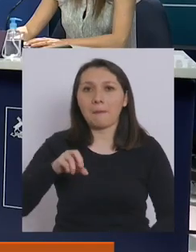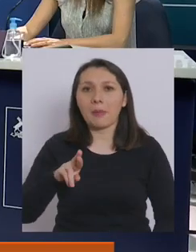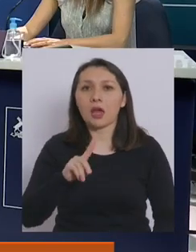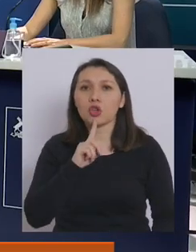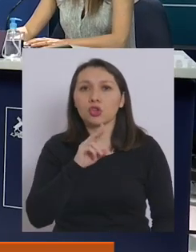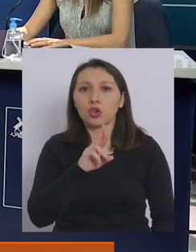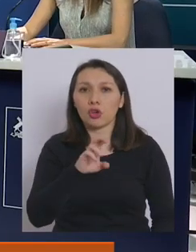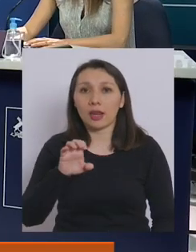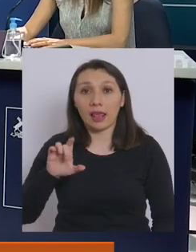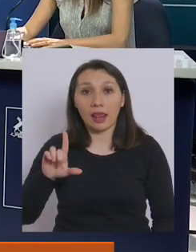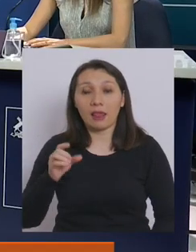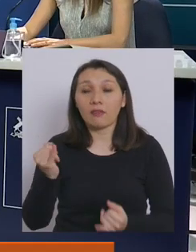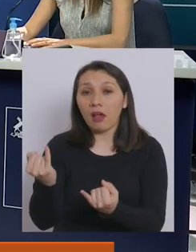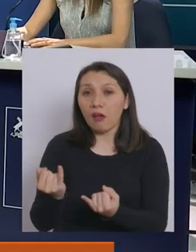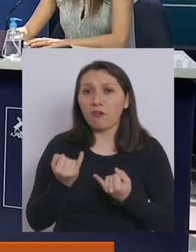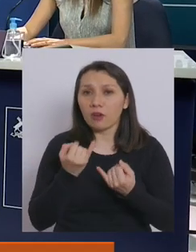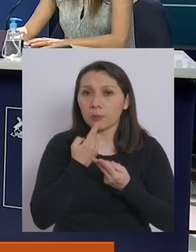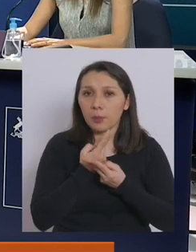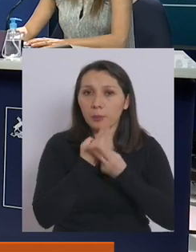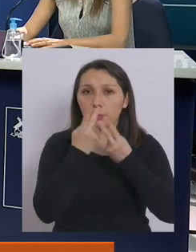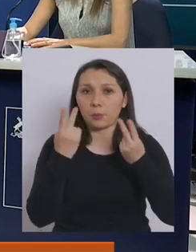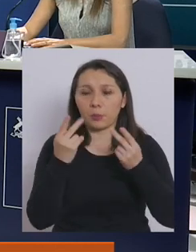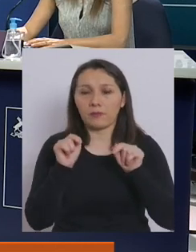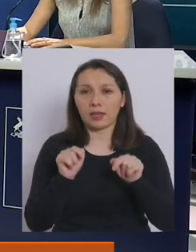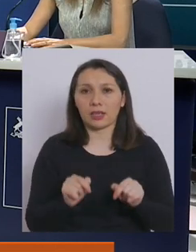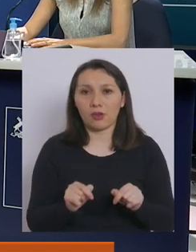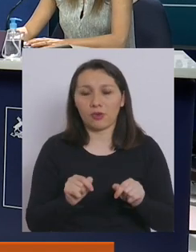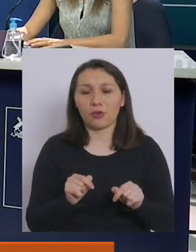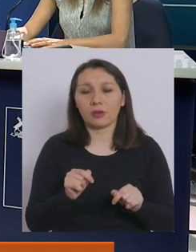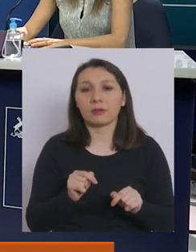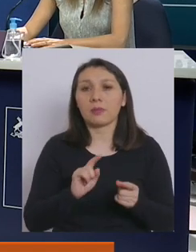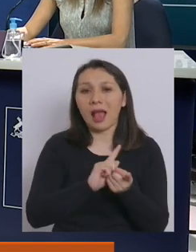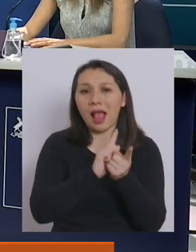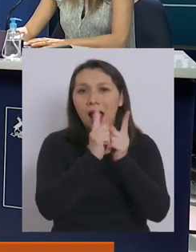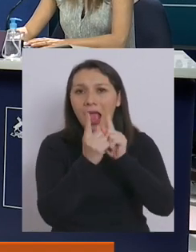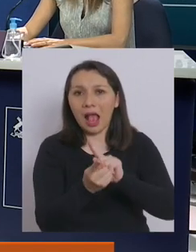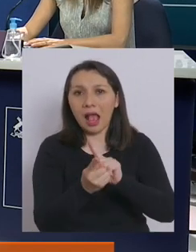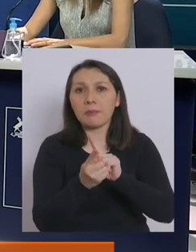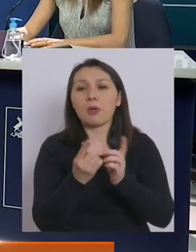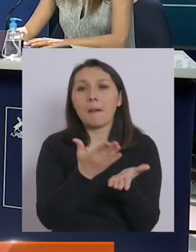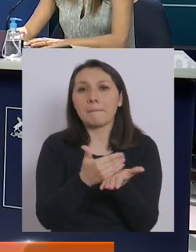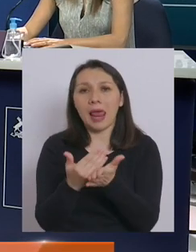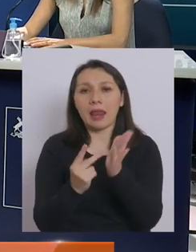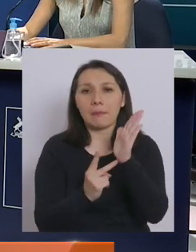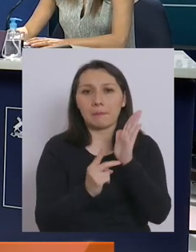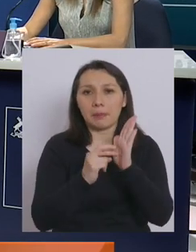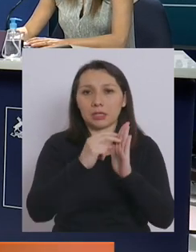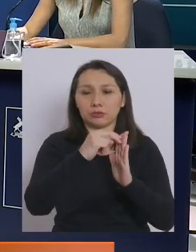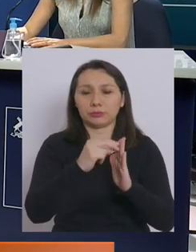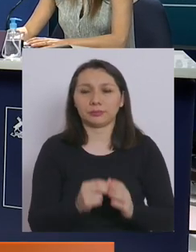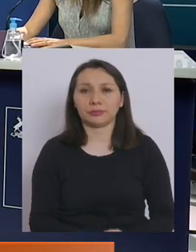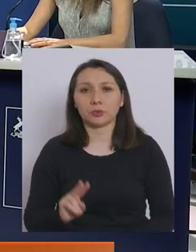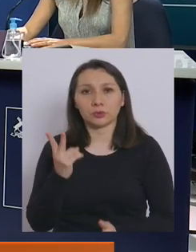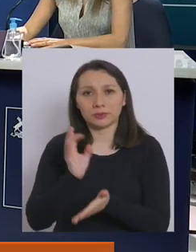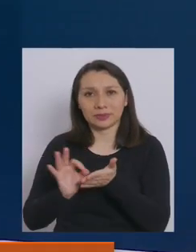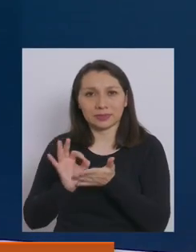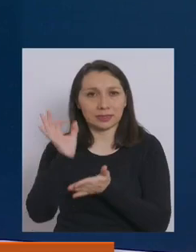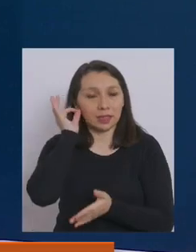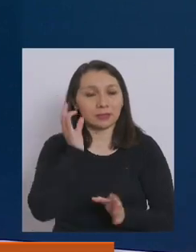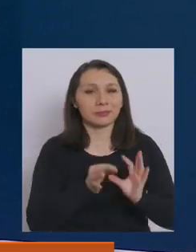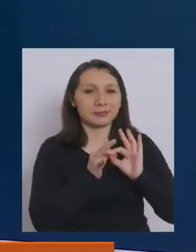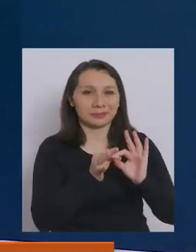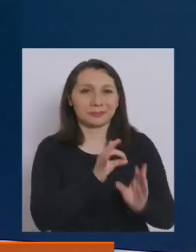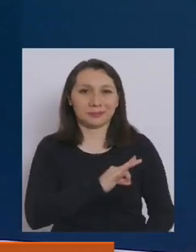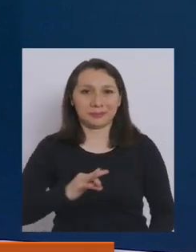Martorell, que nos dará a conocer los anuncios del día, los cambios en el plan Paso a Paso. Subsecretaria. Gracias,